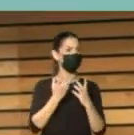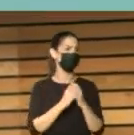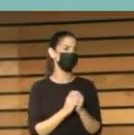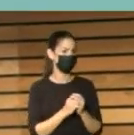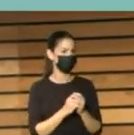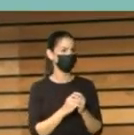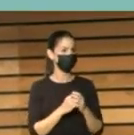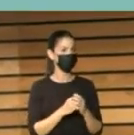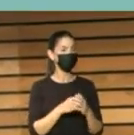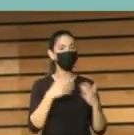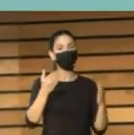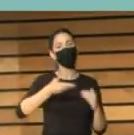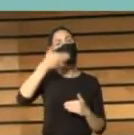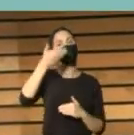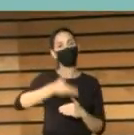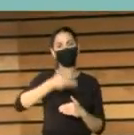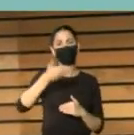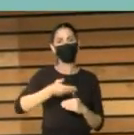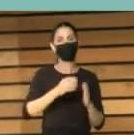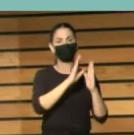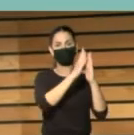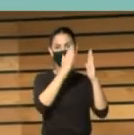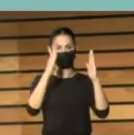la importancia de la política bibliotecaria.